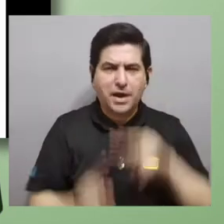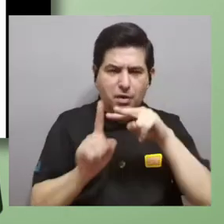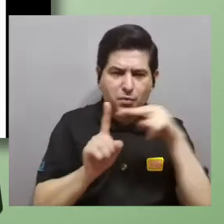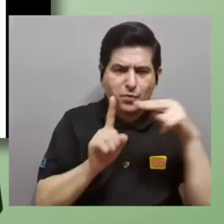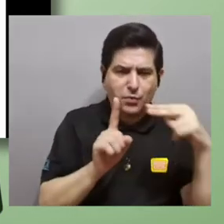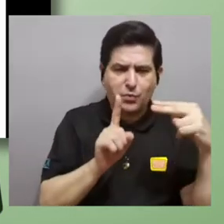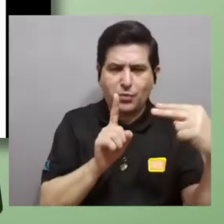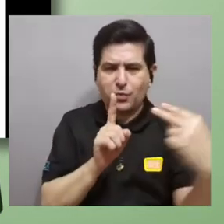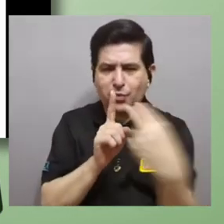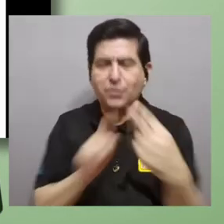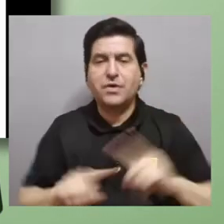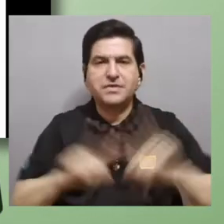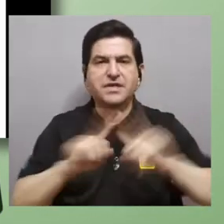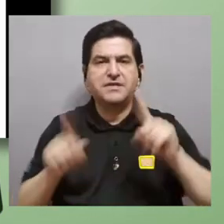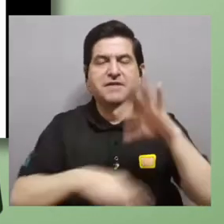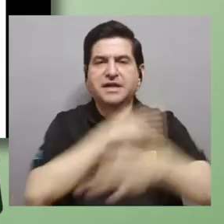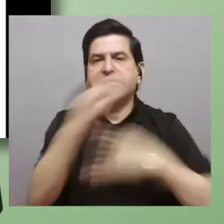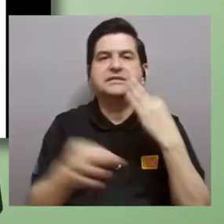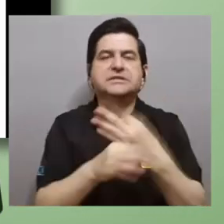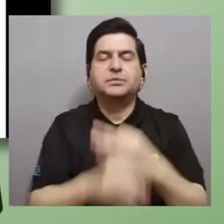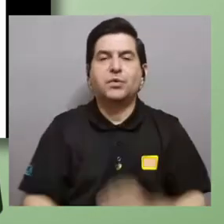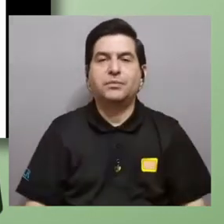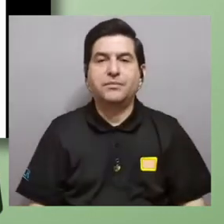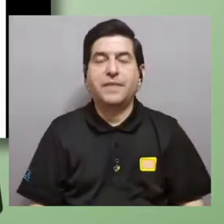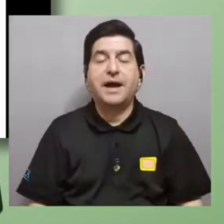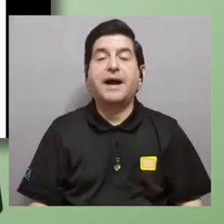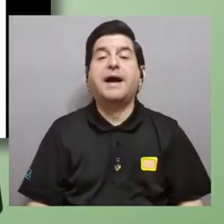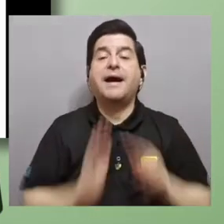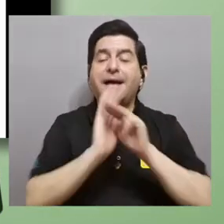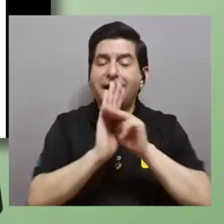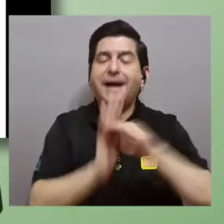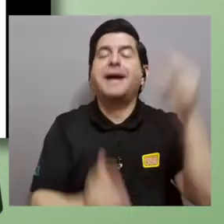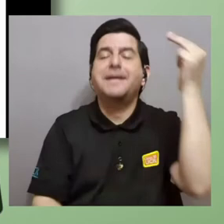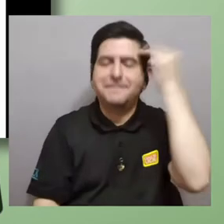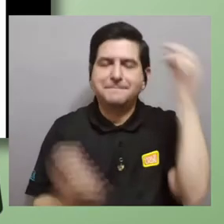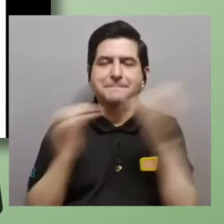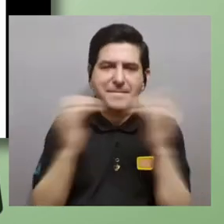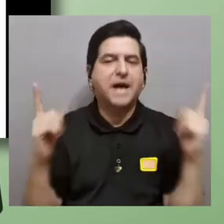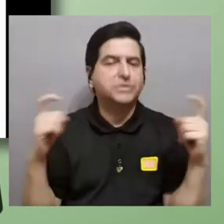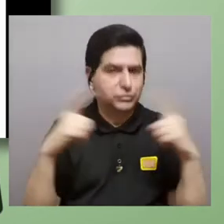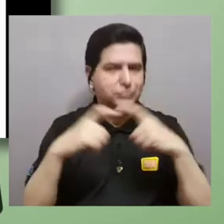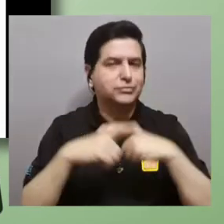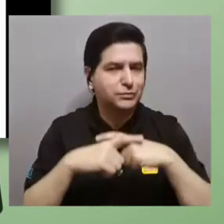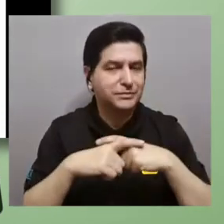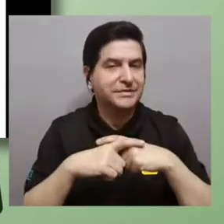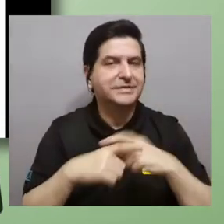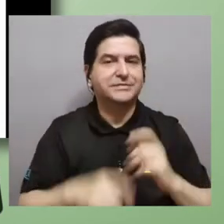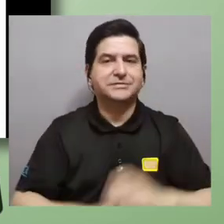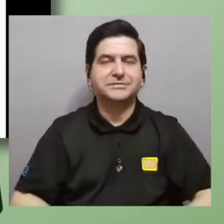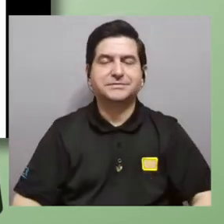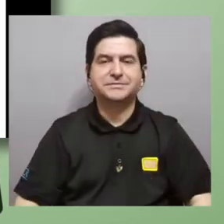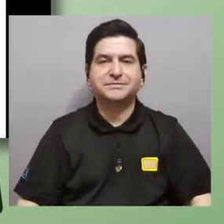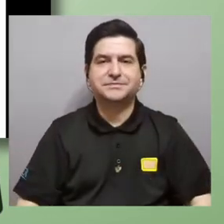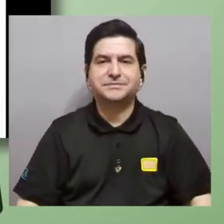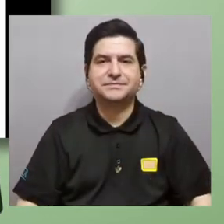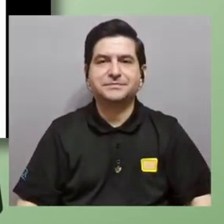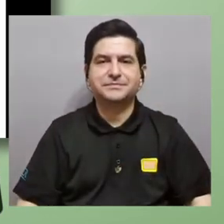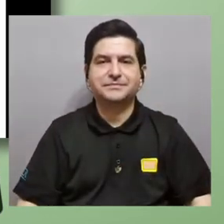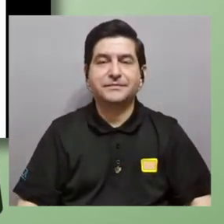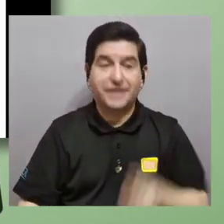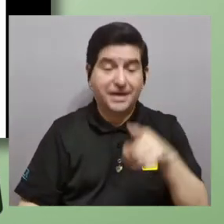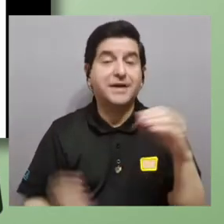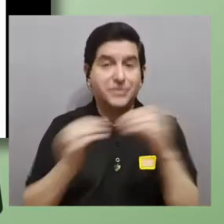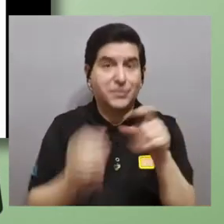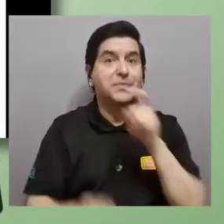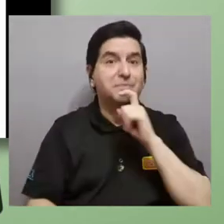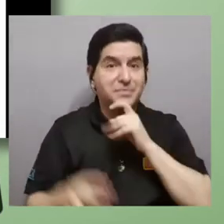hacer cosas diferentes con eso y los modelos mentales son mucho más complicados y complicados de